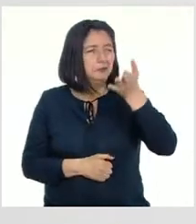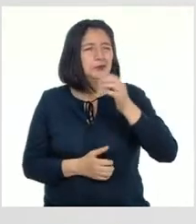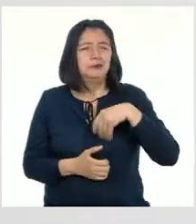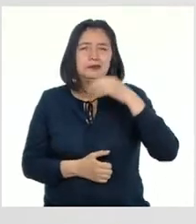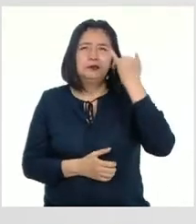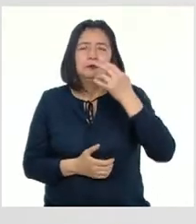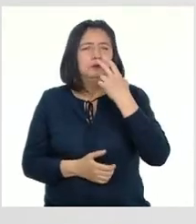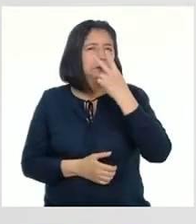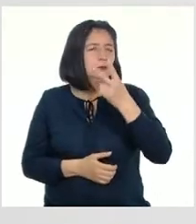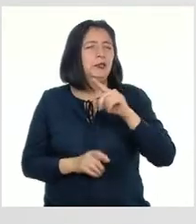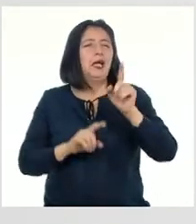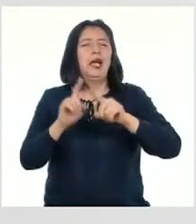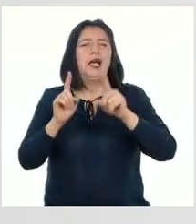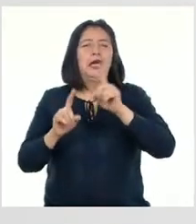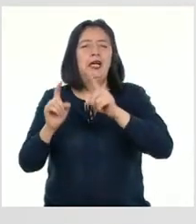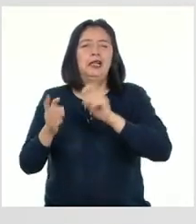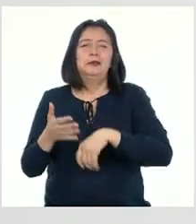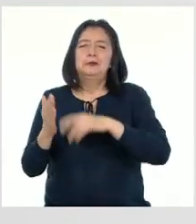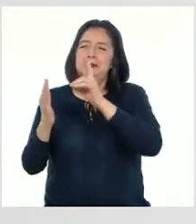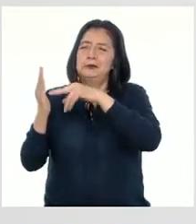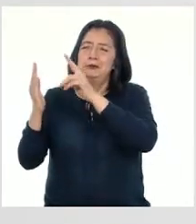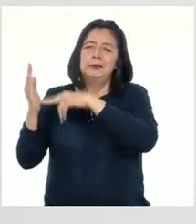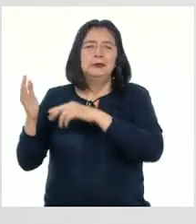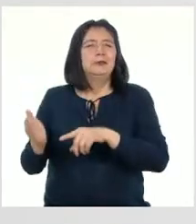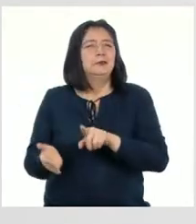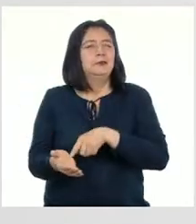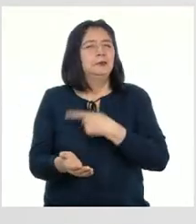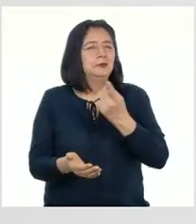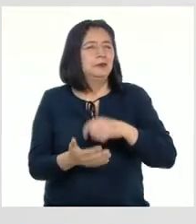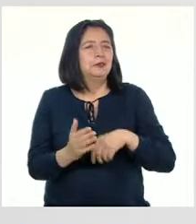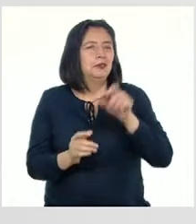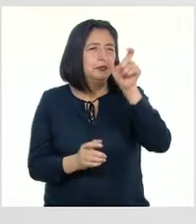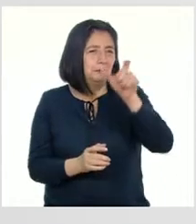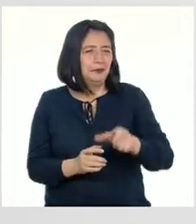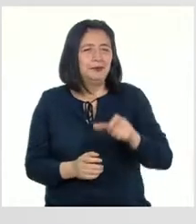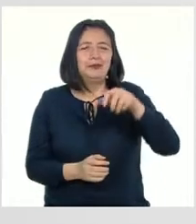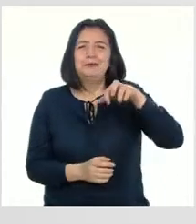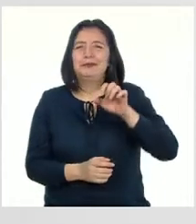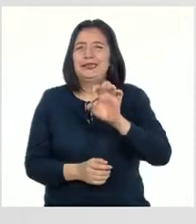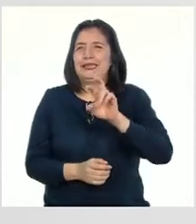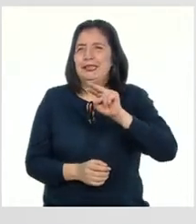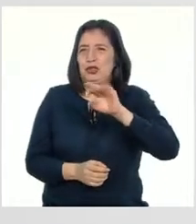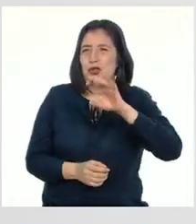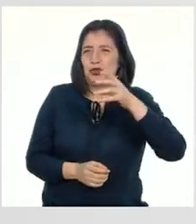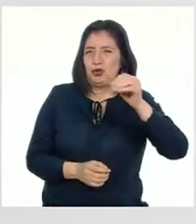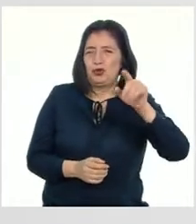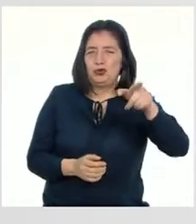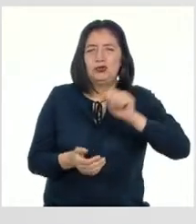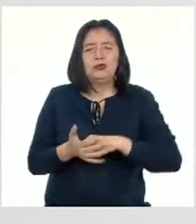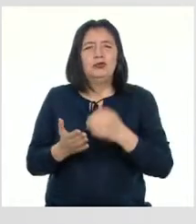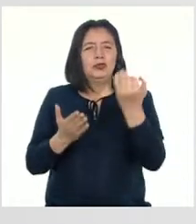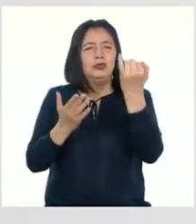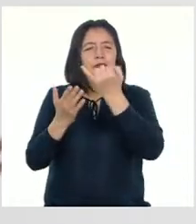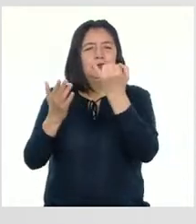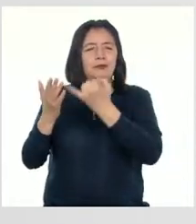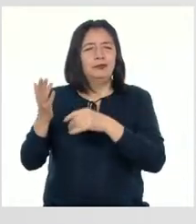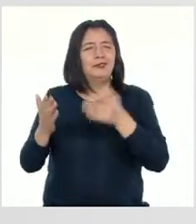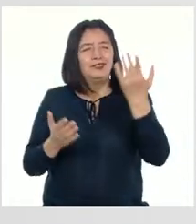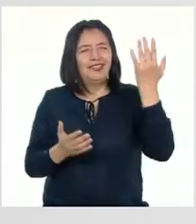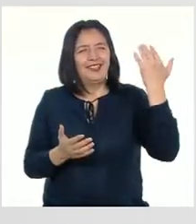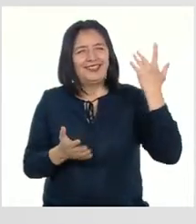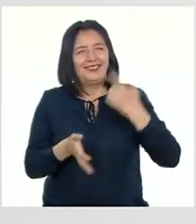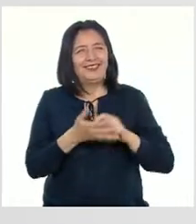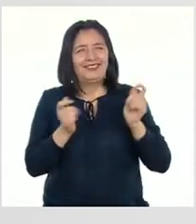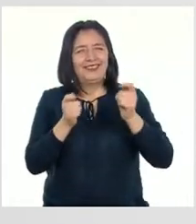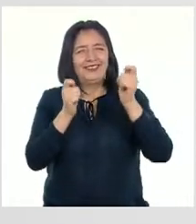idea Miremos algunas acuarelas costumbristas del pintor Pancho Fierro Quien retrató el jolgorio que se vivía